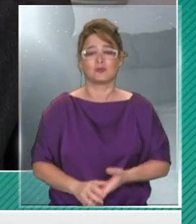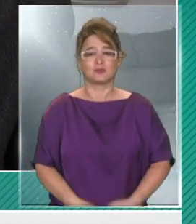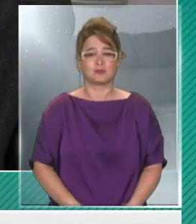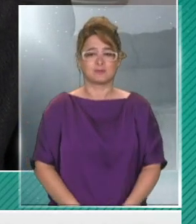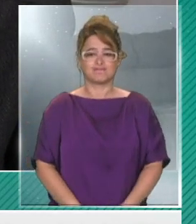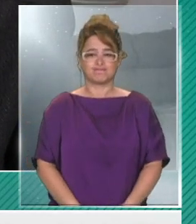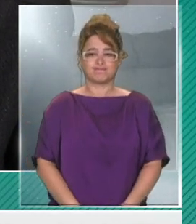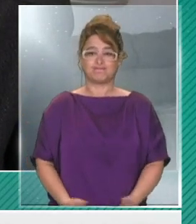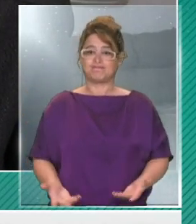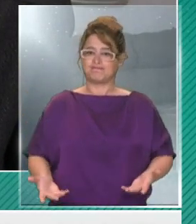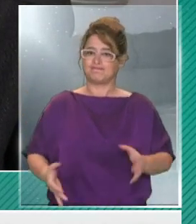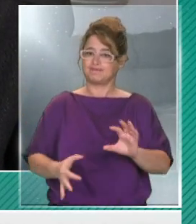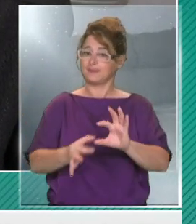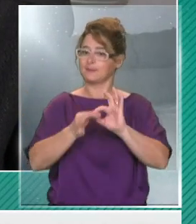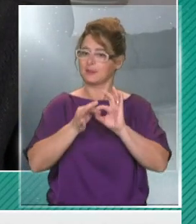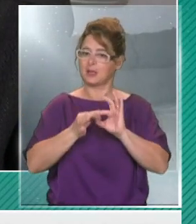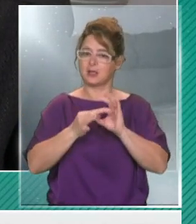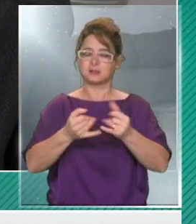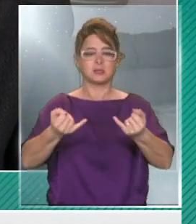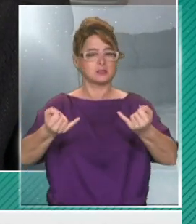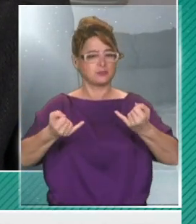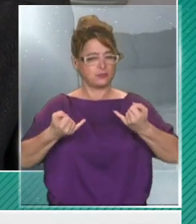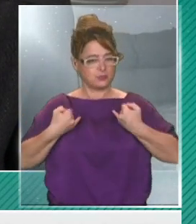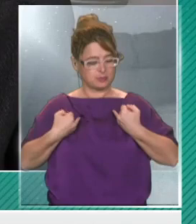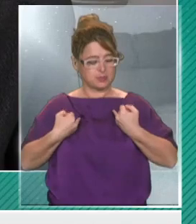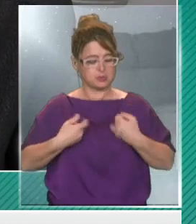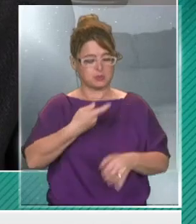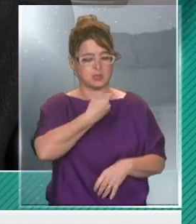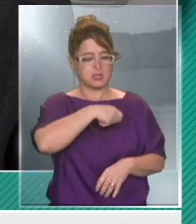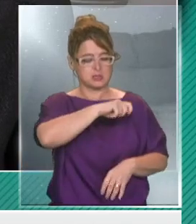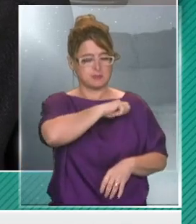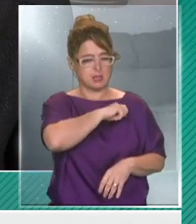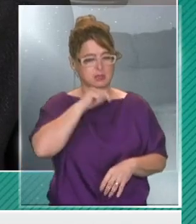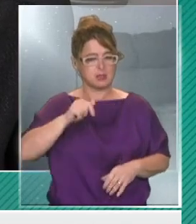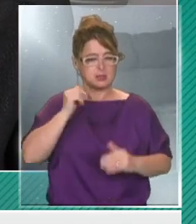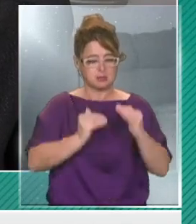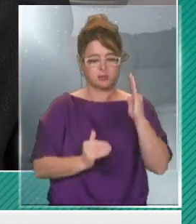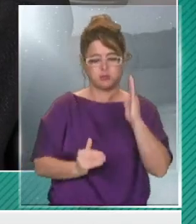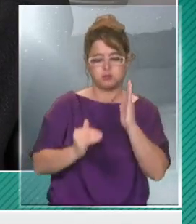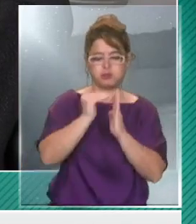Bien, muchas gracias, Max, por esta actualización de lo que ocurre en España, uno de los países más afectados por coronavirus.